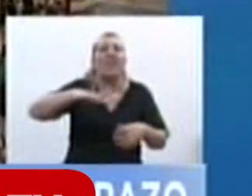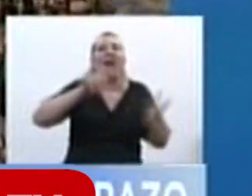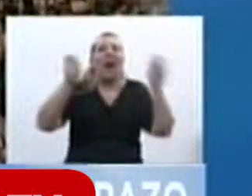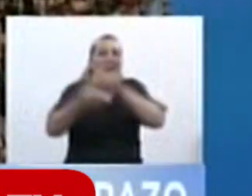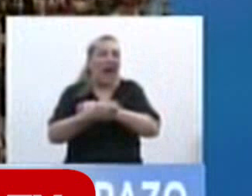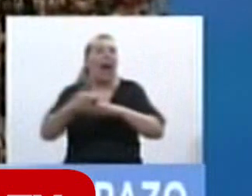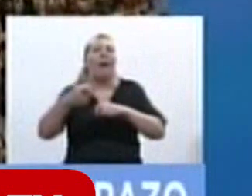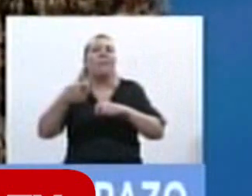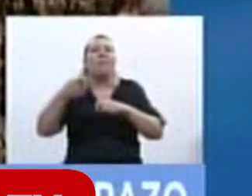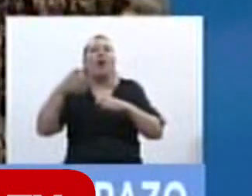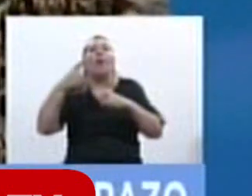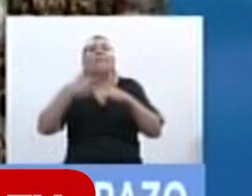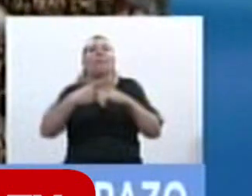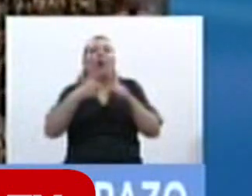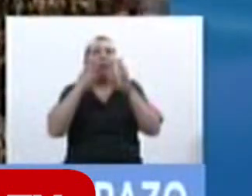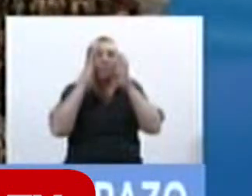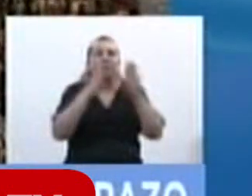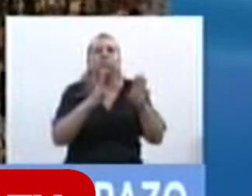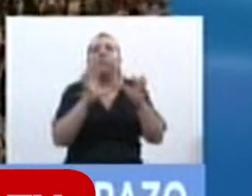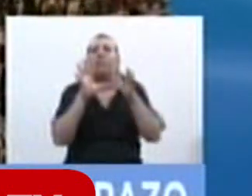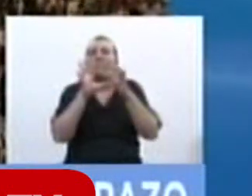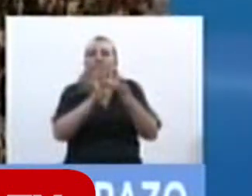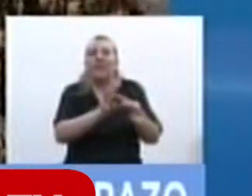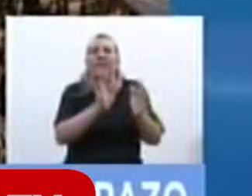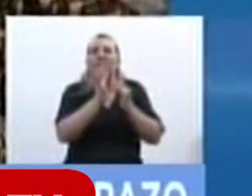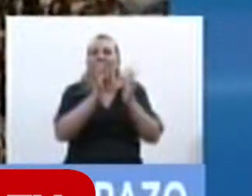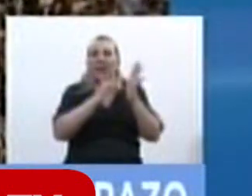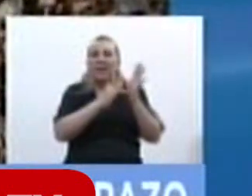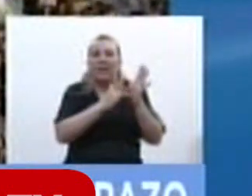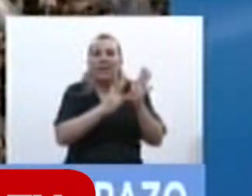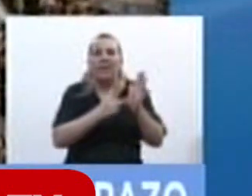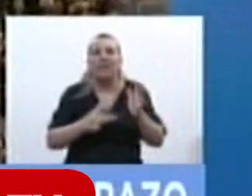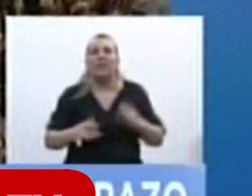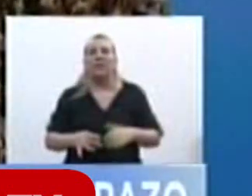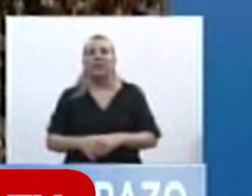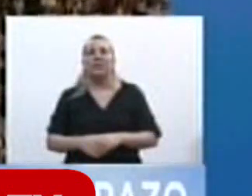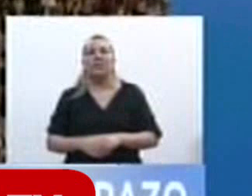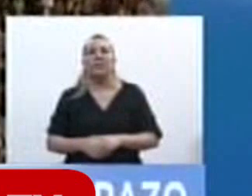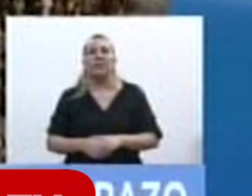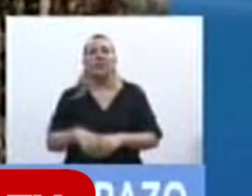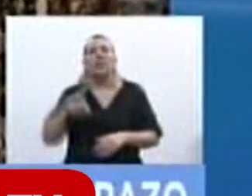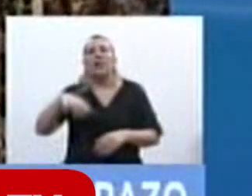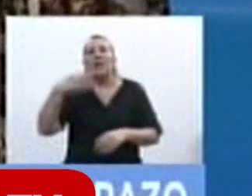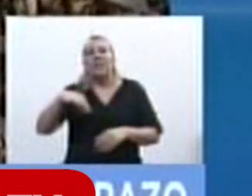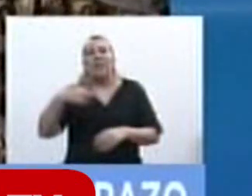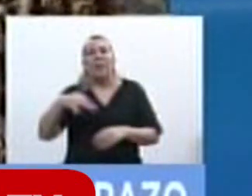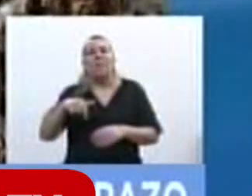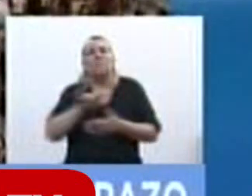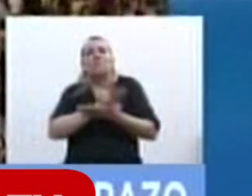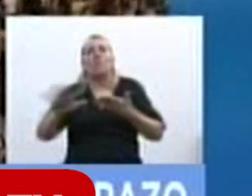partir de la vivencia personal que le sucede a uno, sino que tenemos que tratar de mirarlo en el contexto